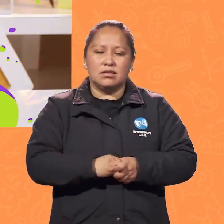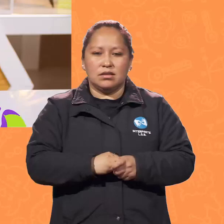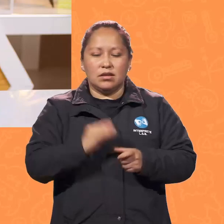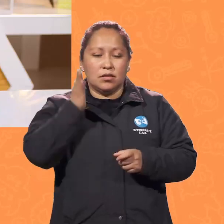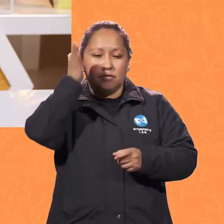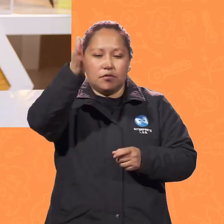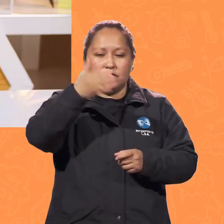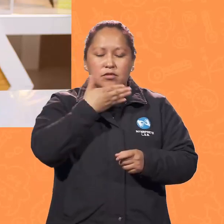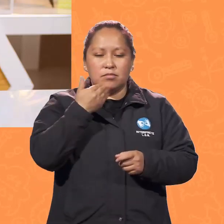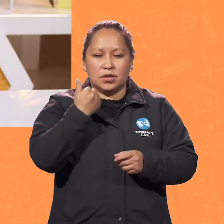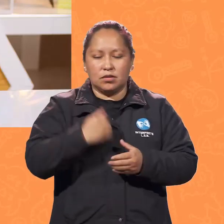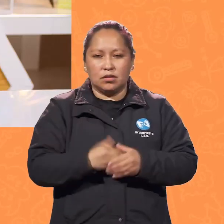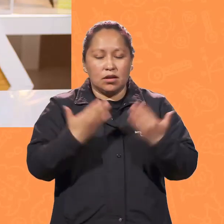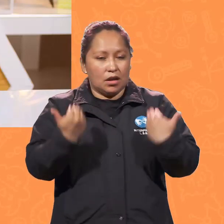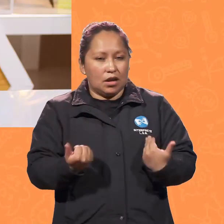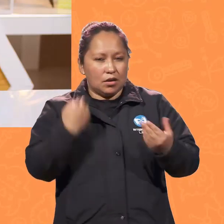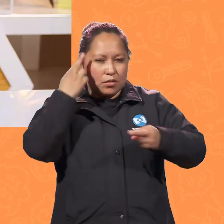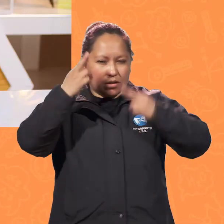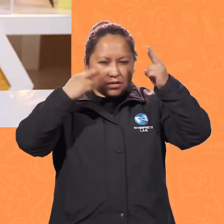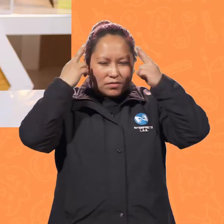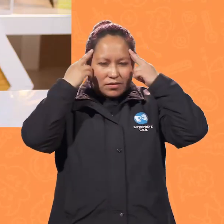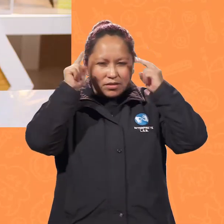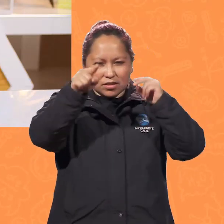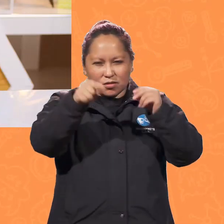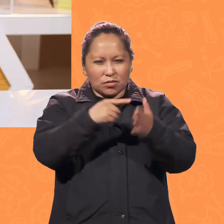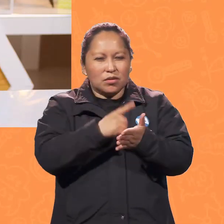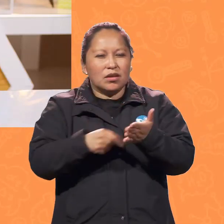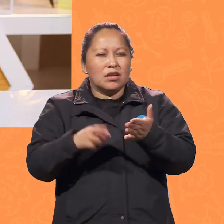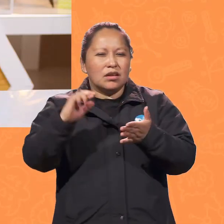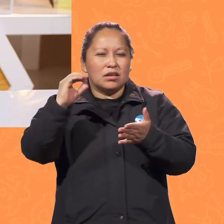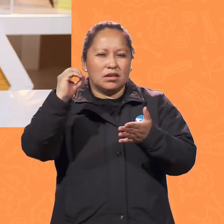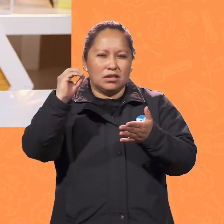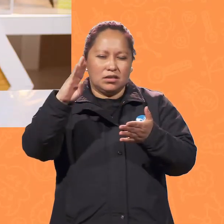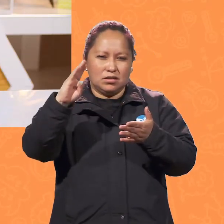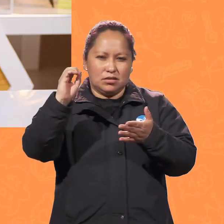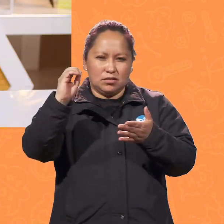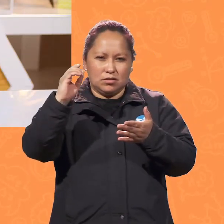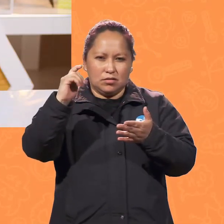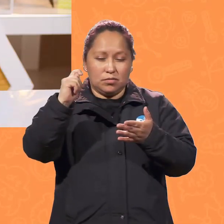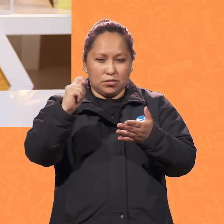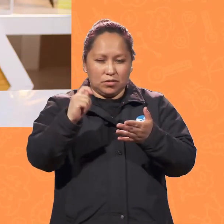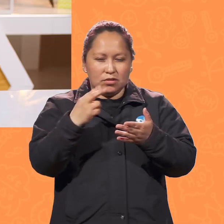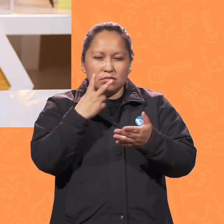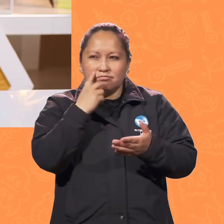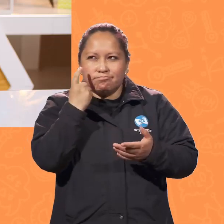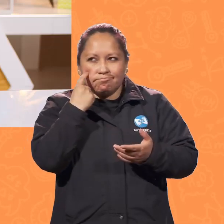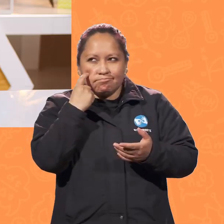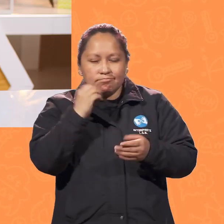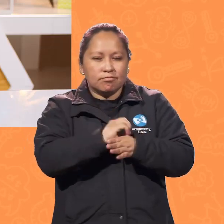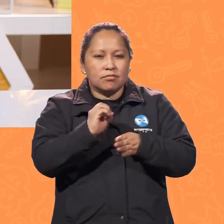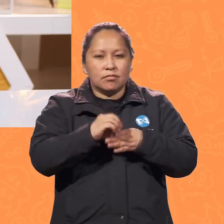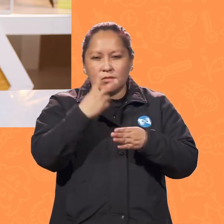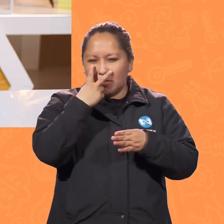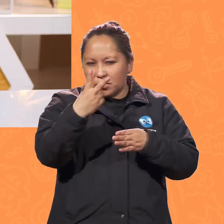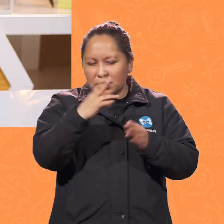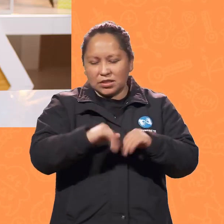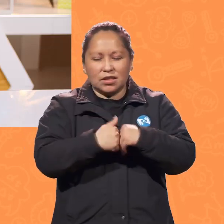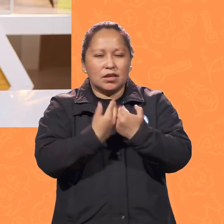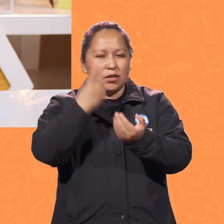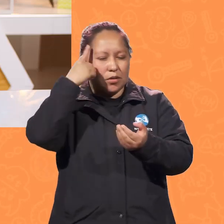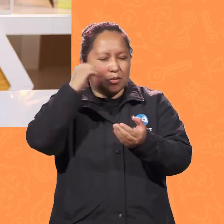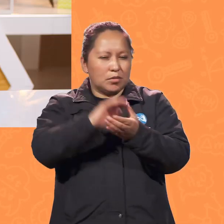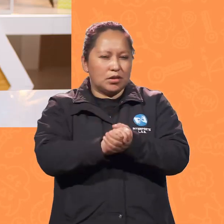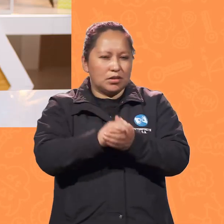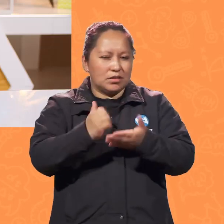Ahora reflexiona tú mismo. ¿Qué robots conocemos o hemos visto? ¿Cómo crees que nos